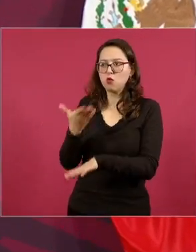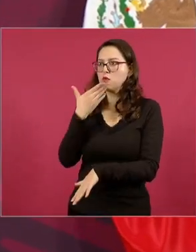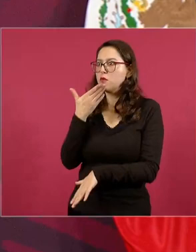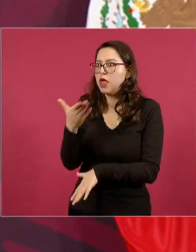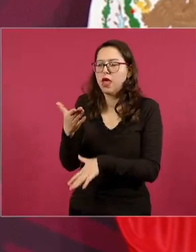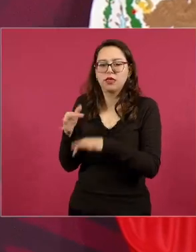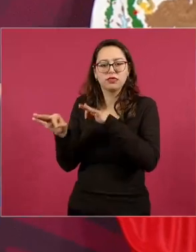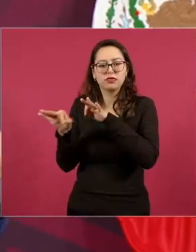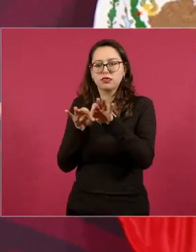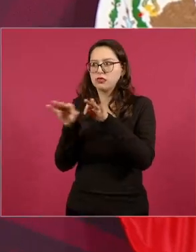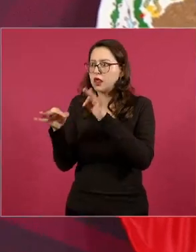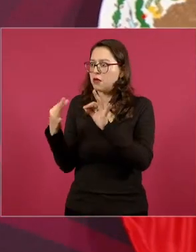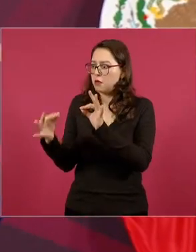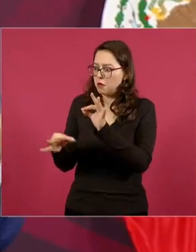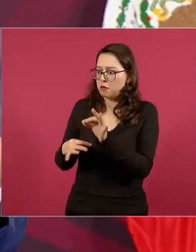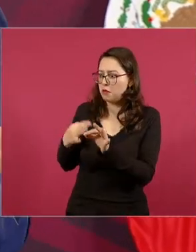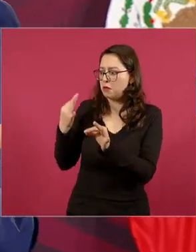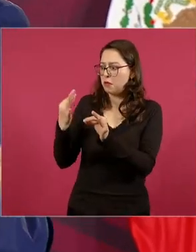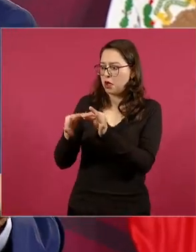hay que